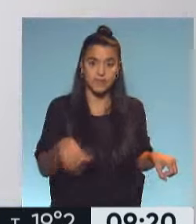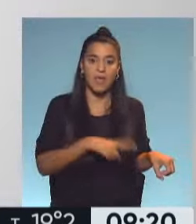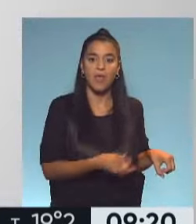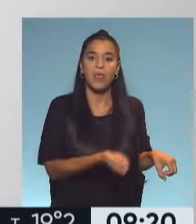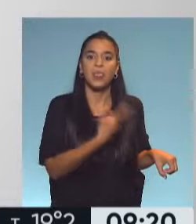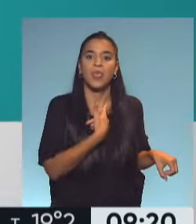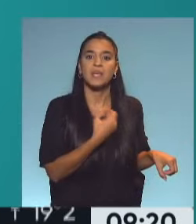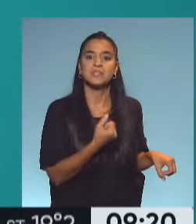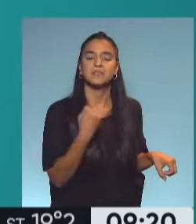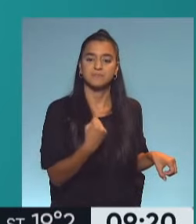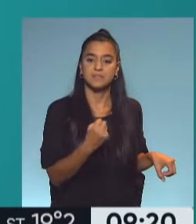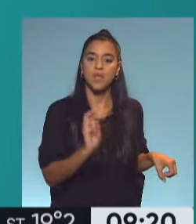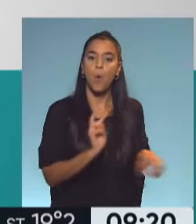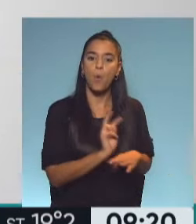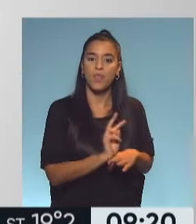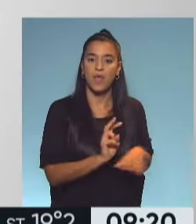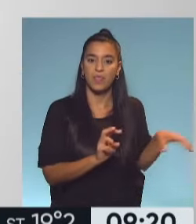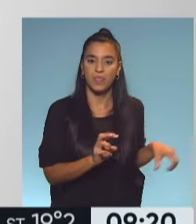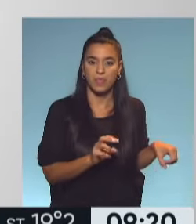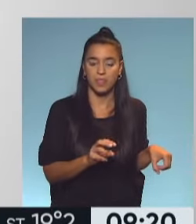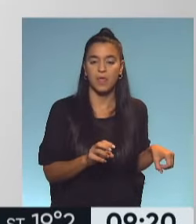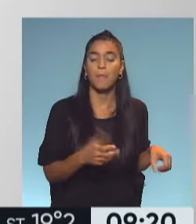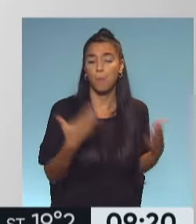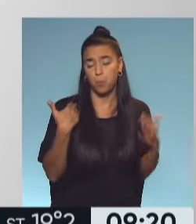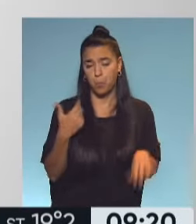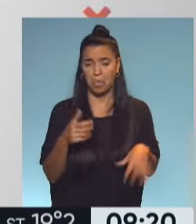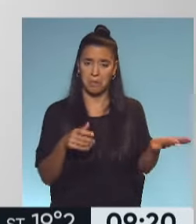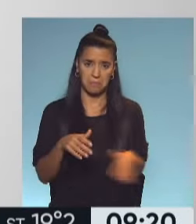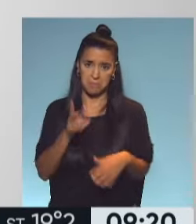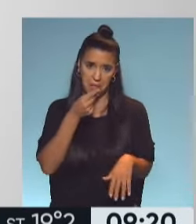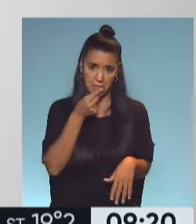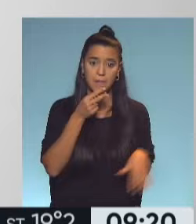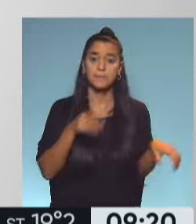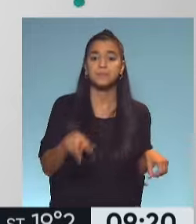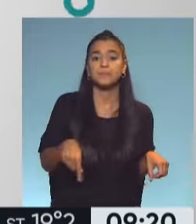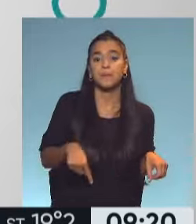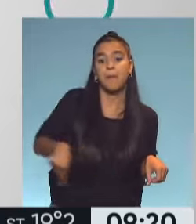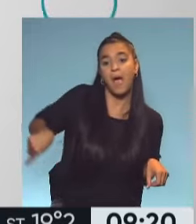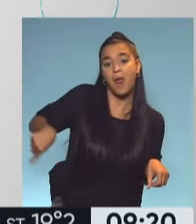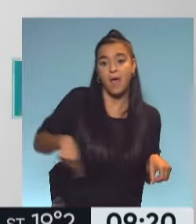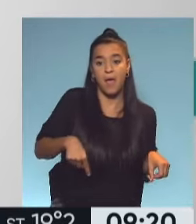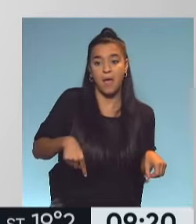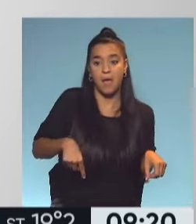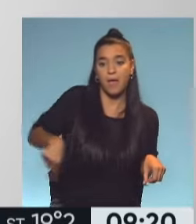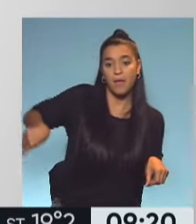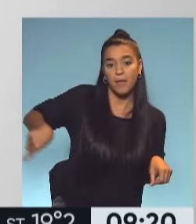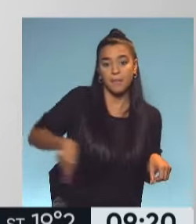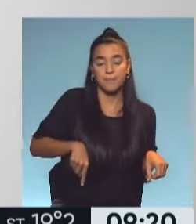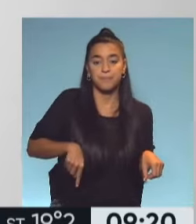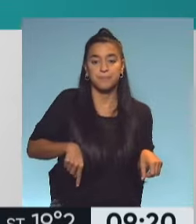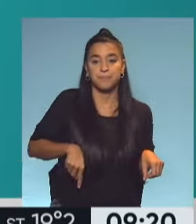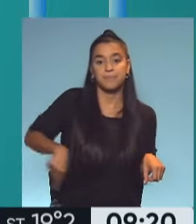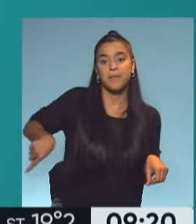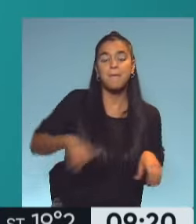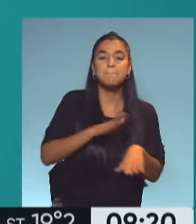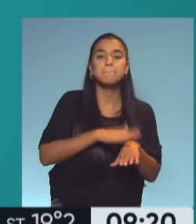da seguridad para hacer este ejercicio. Quienes estar más cancheros pueden hacerlo sin tomarse y ¿qué hace? Separa un pie del otro. ¿Dónde? Poniendo